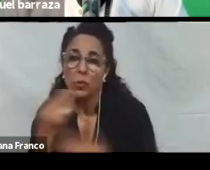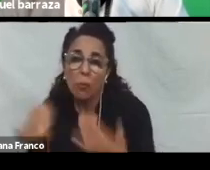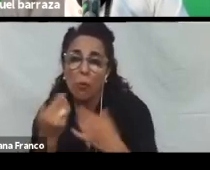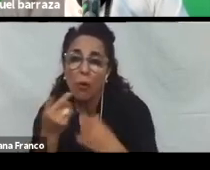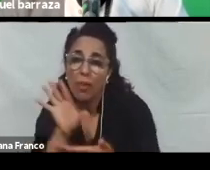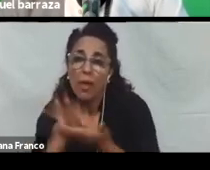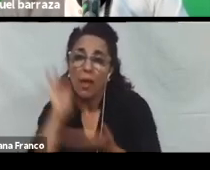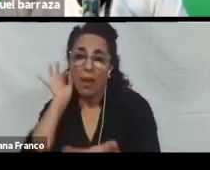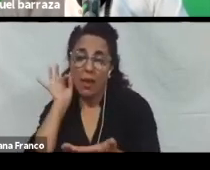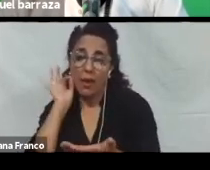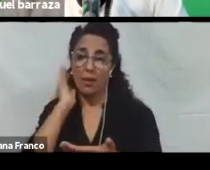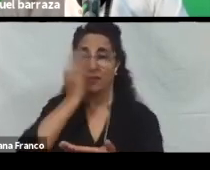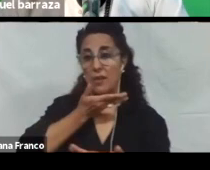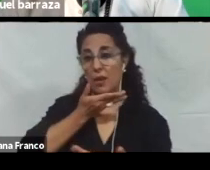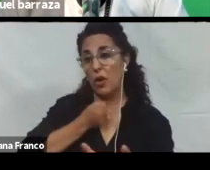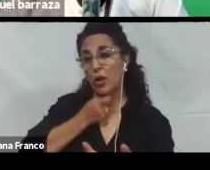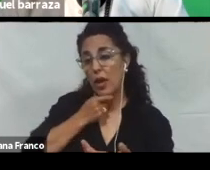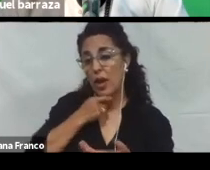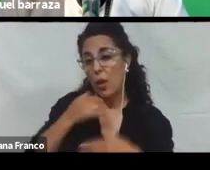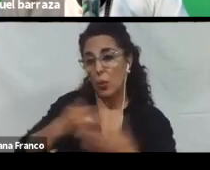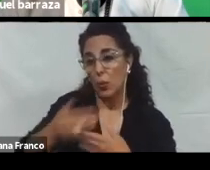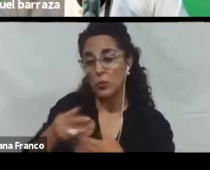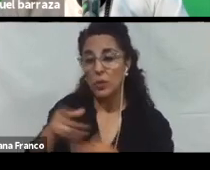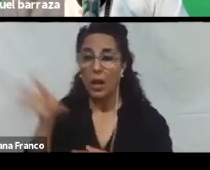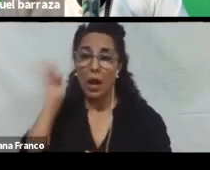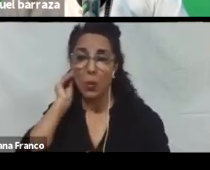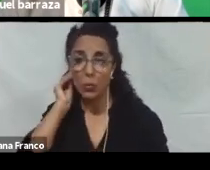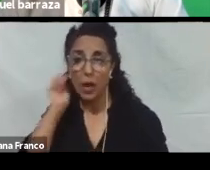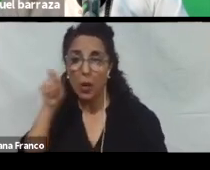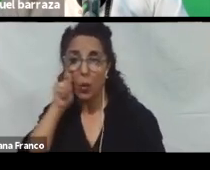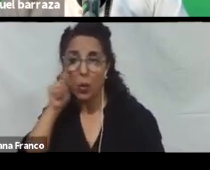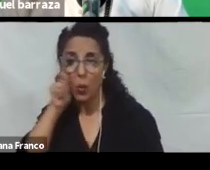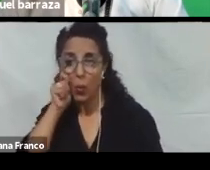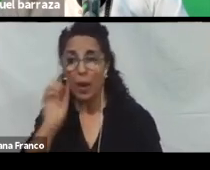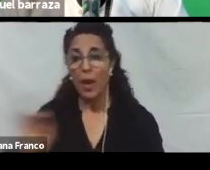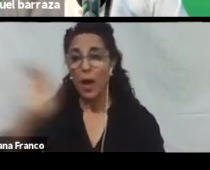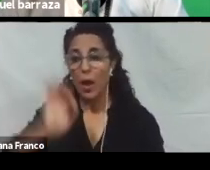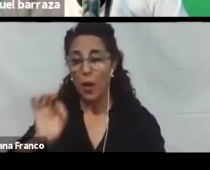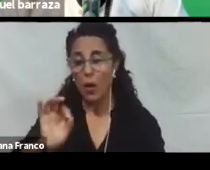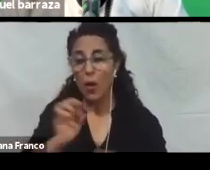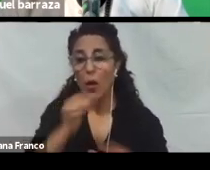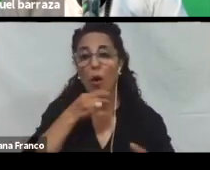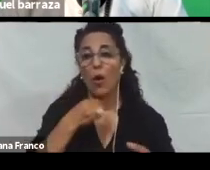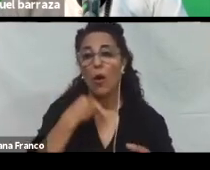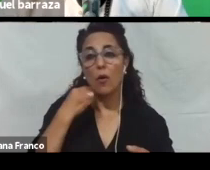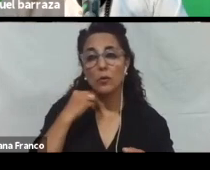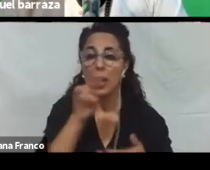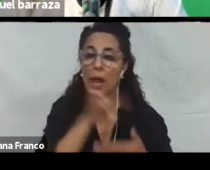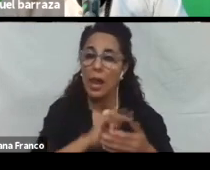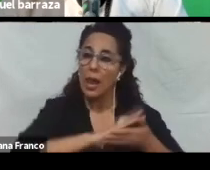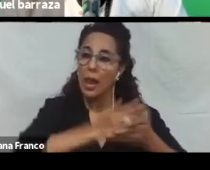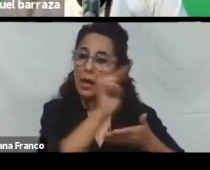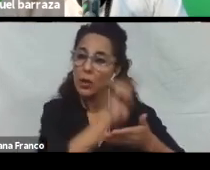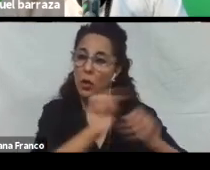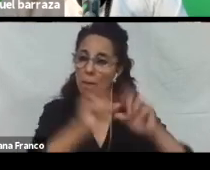Si. Quiere. Utilizar. Escuchar. Por Google. Que lo lea el texto. O leerlo con su. Lector de pantalla. Pero también la persona que ve.